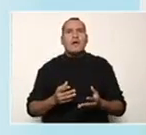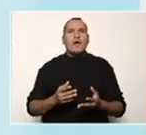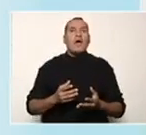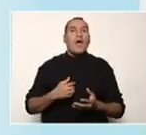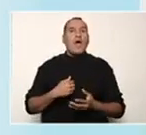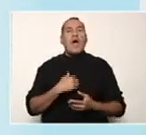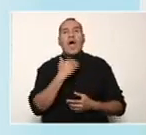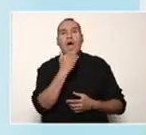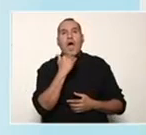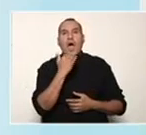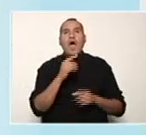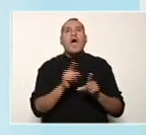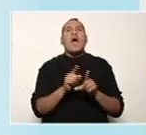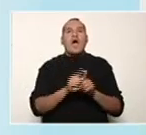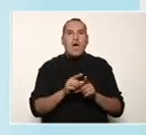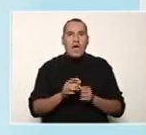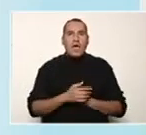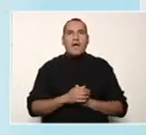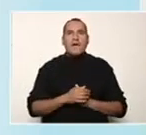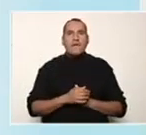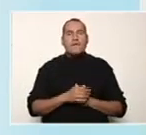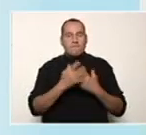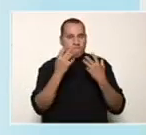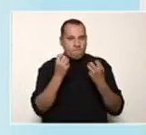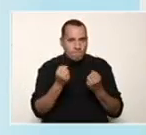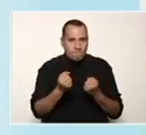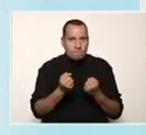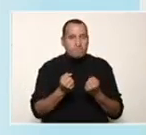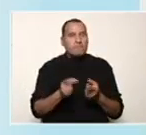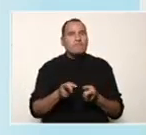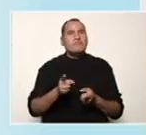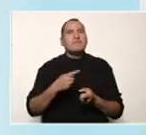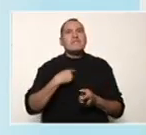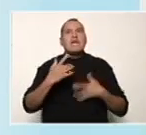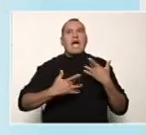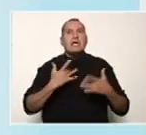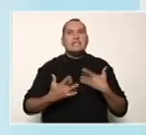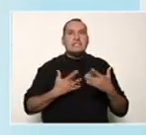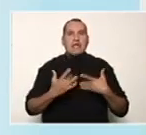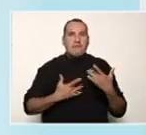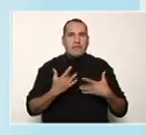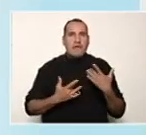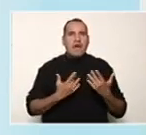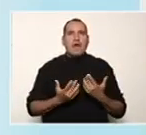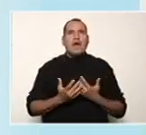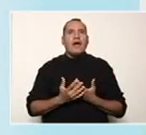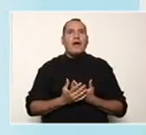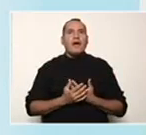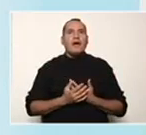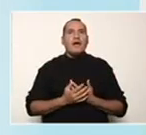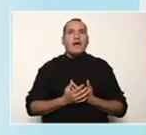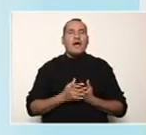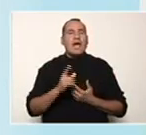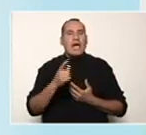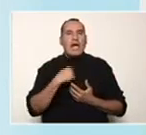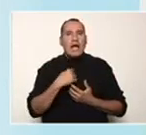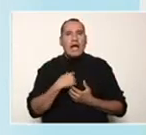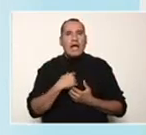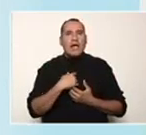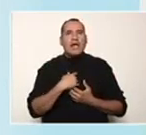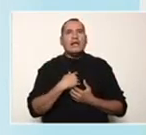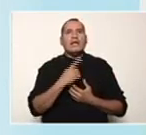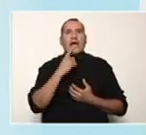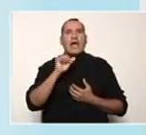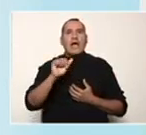cerca de la edad tuya. Y tenemos como actividad esa racionalización